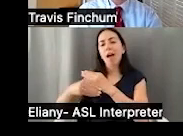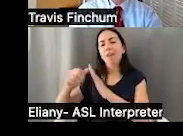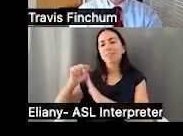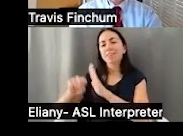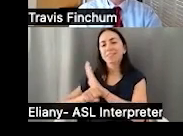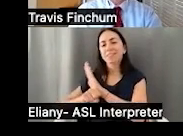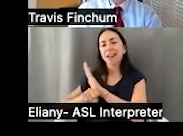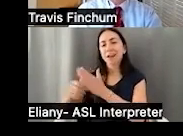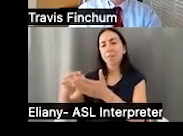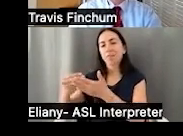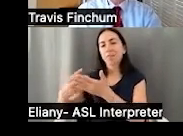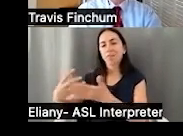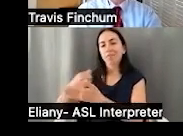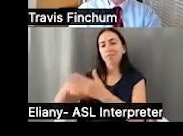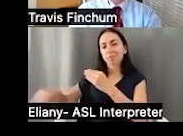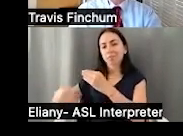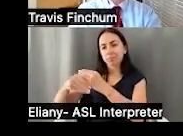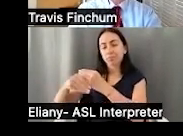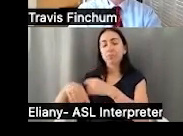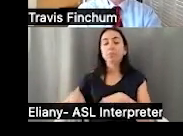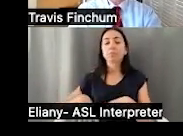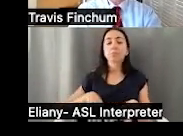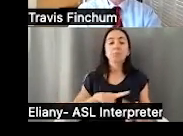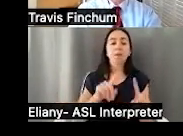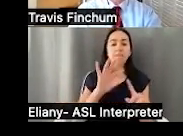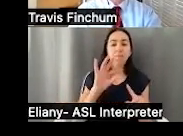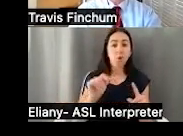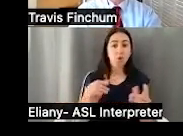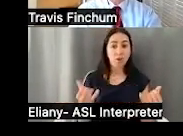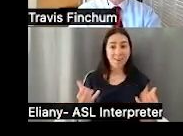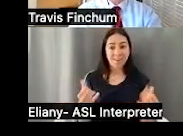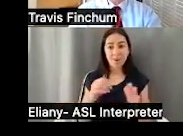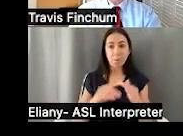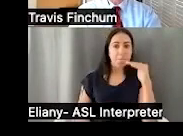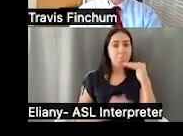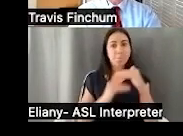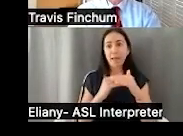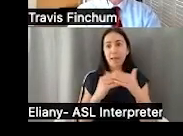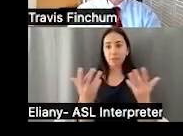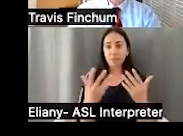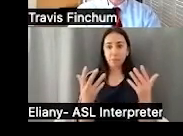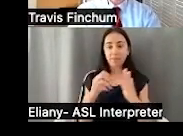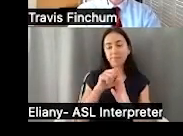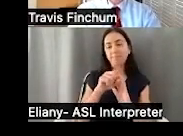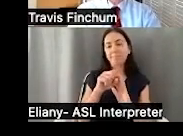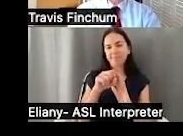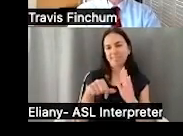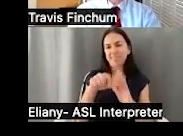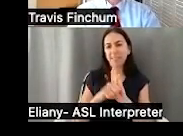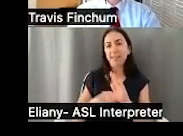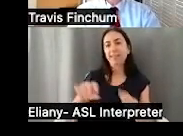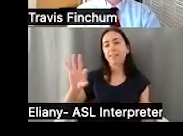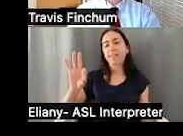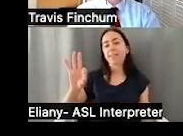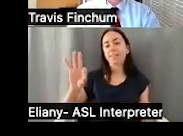un suplemento estatal. Florida no lo hace. El cheque máximo de SSI que puede obtener una persona en Florida es